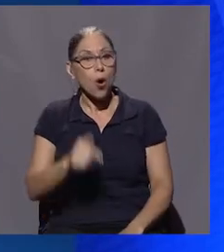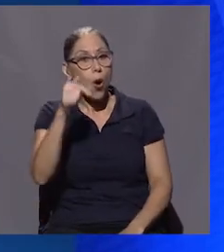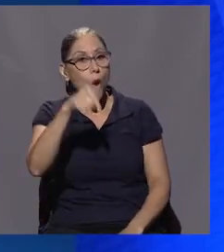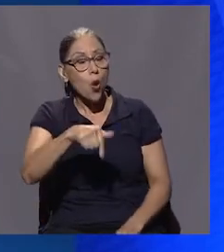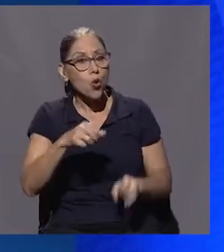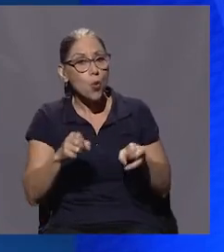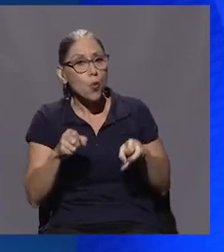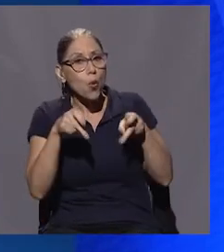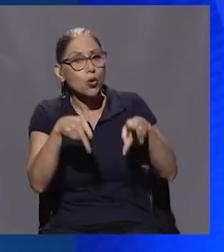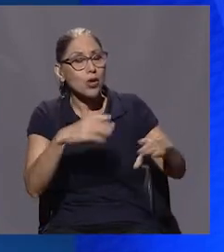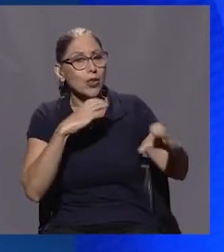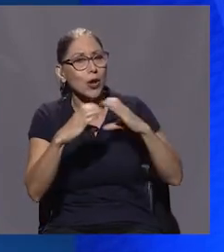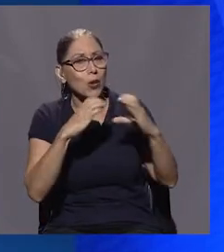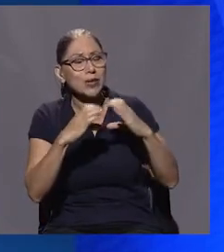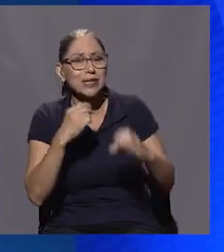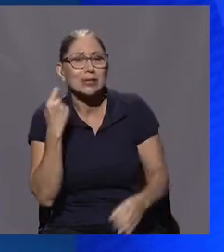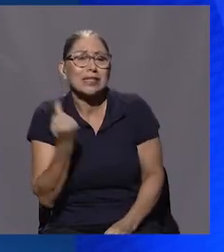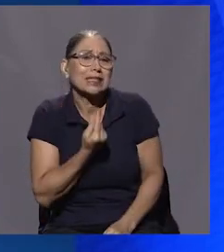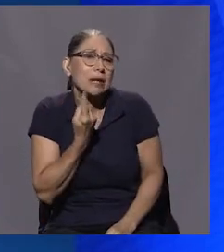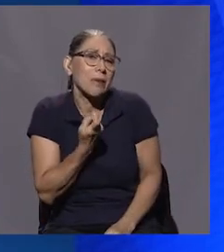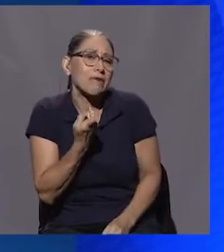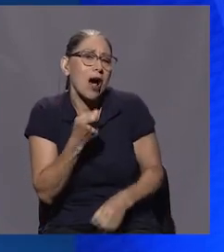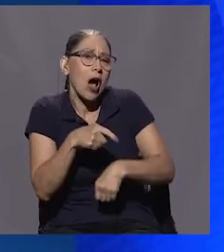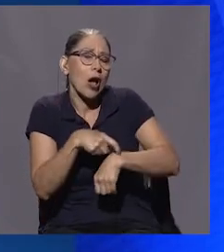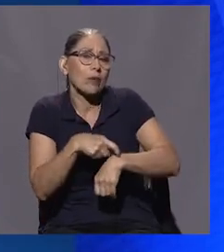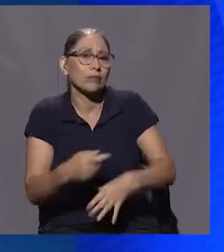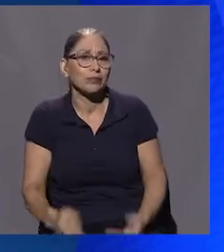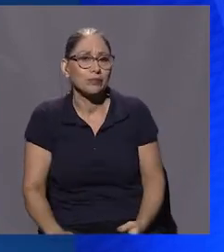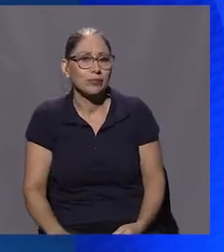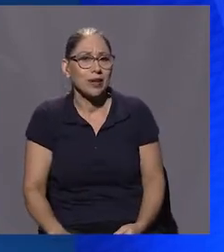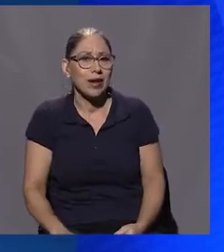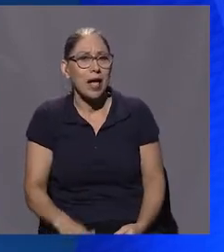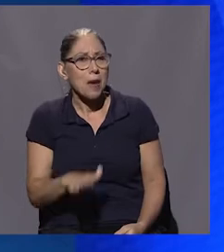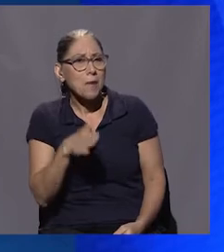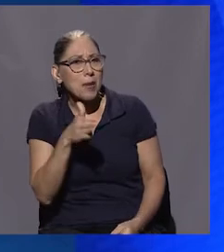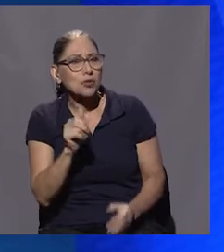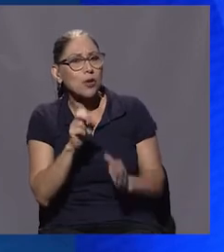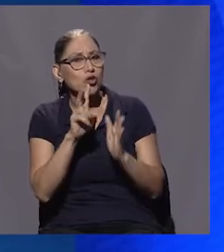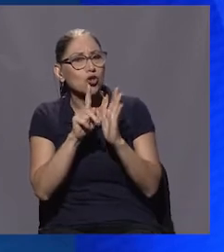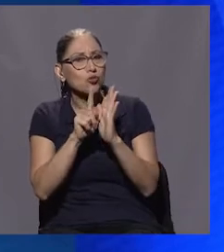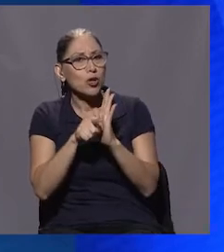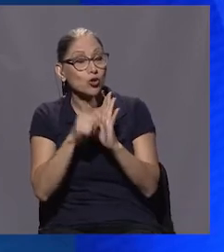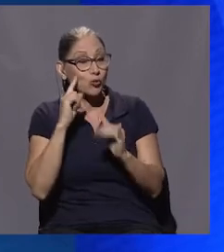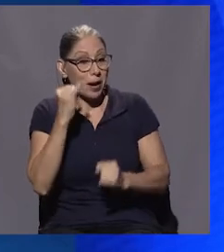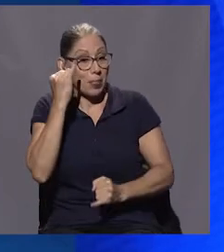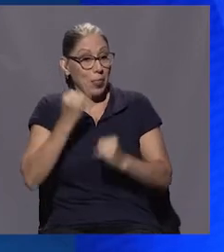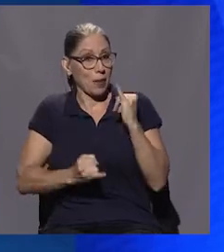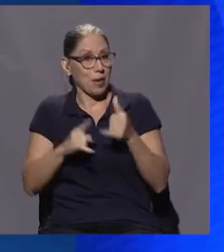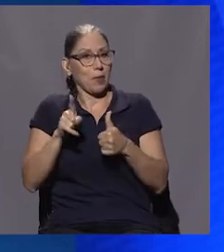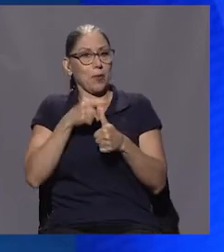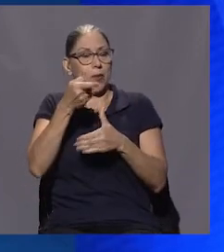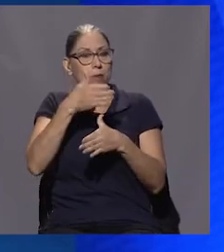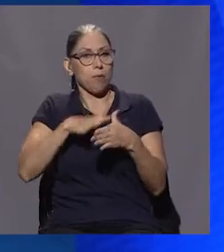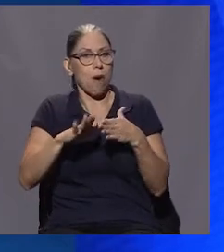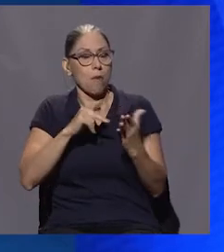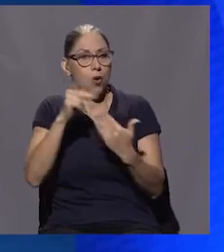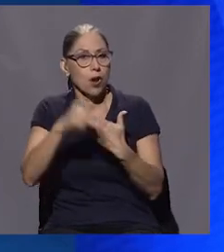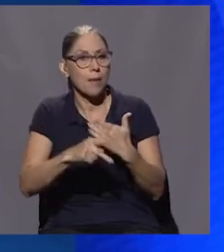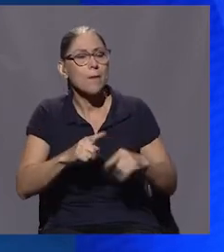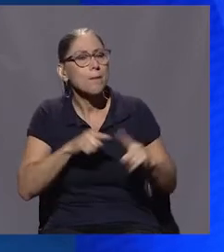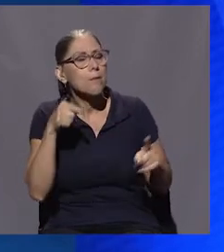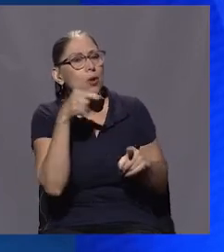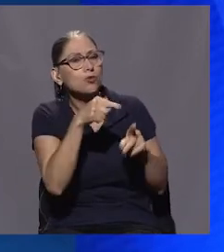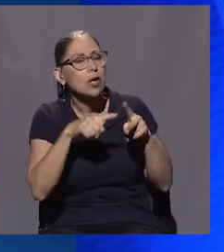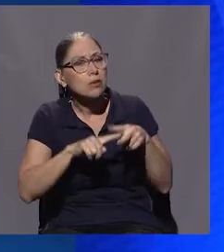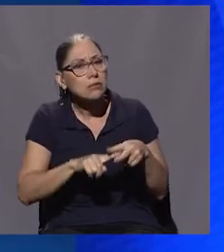siempre se me va a resultar muy corta, don Oscar. Me quedan más o menos dos minutos para cerrar este bloque, pero no quiero dejar de decir algo. Usted